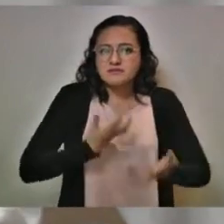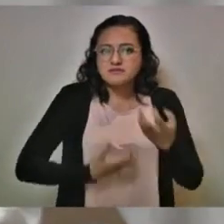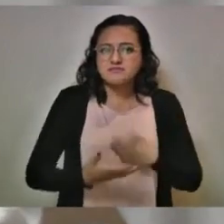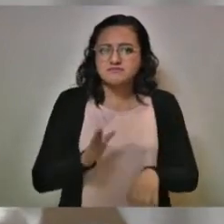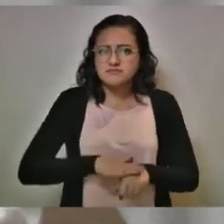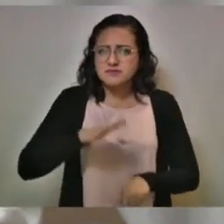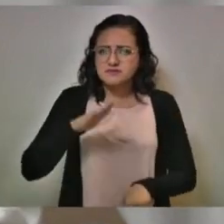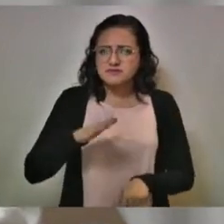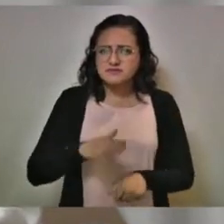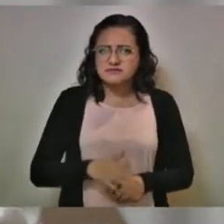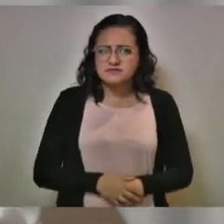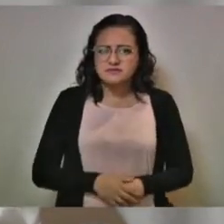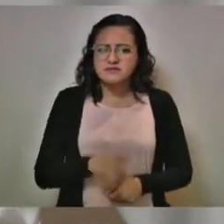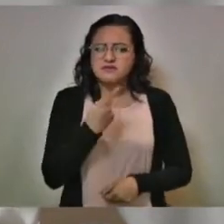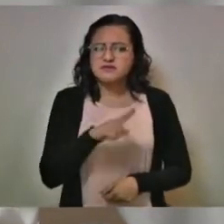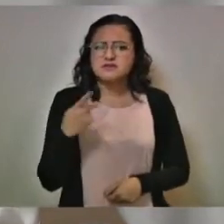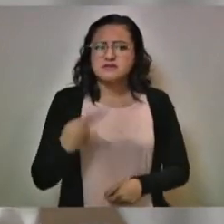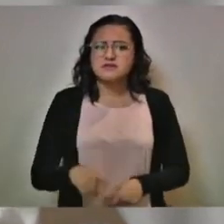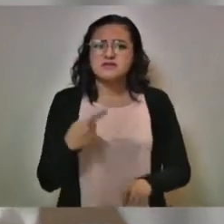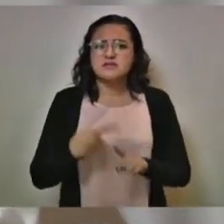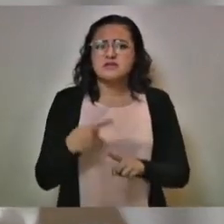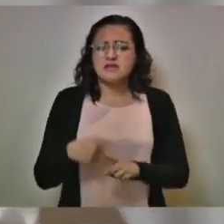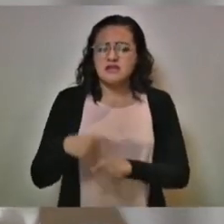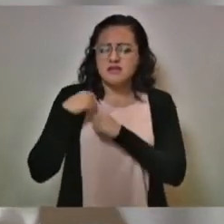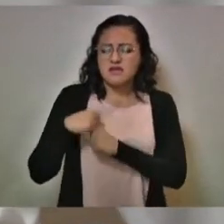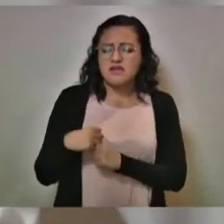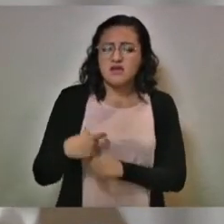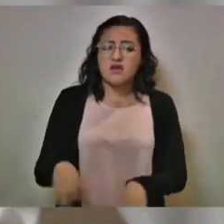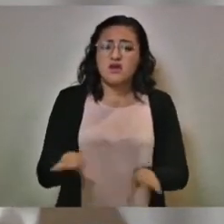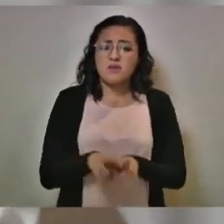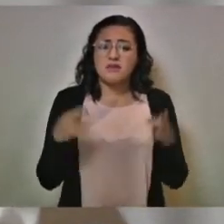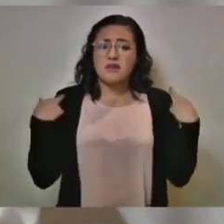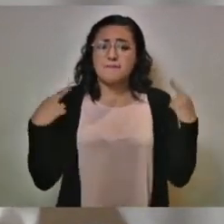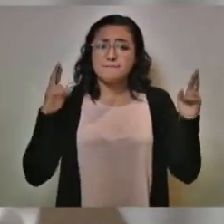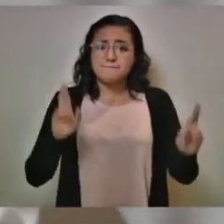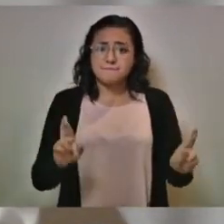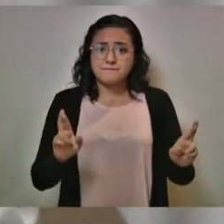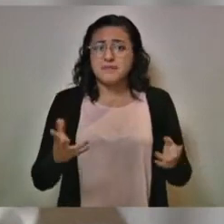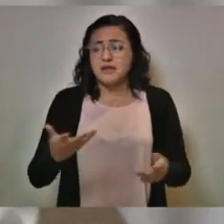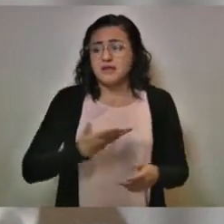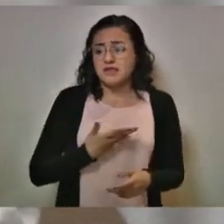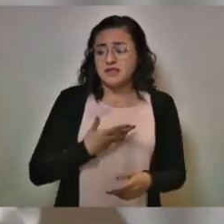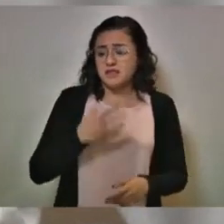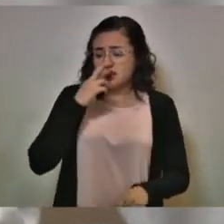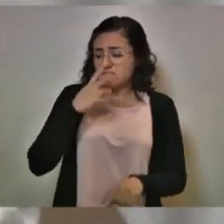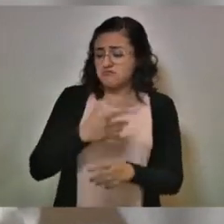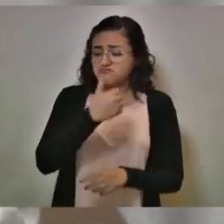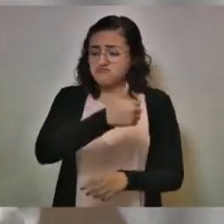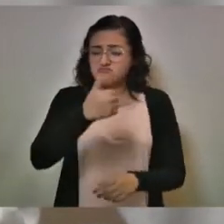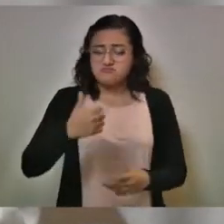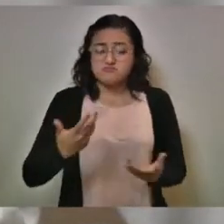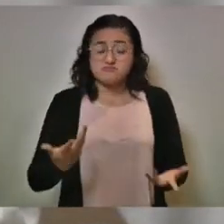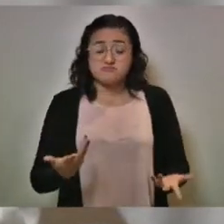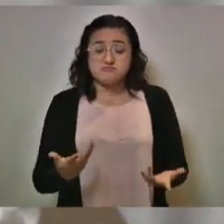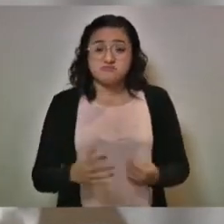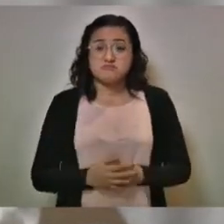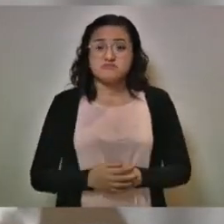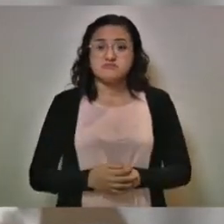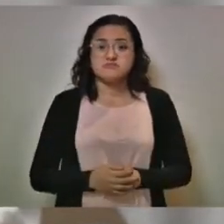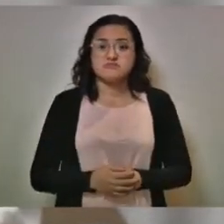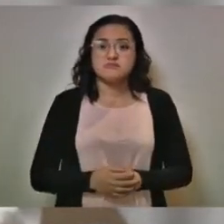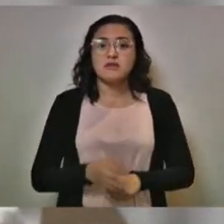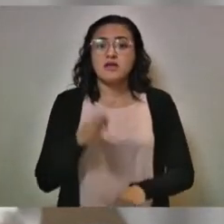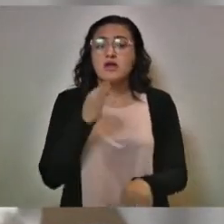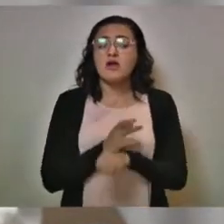Esos que hasta cargos de representación popular tienen y que